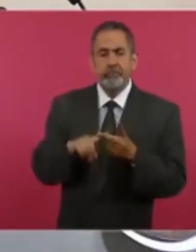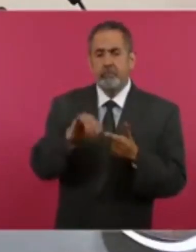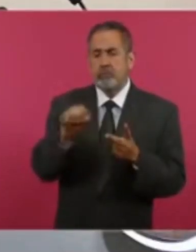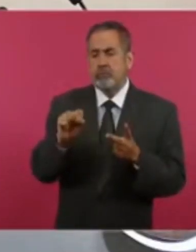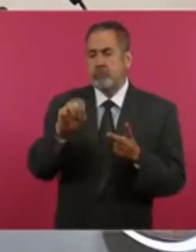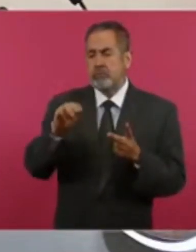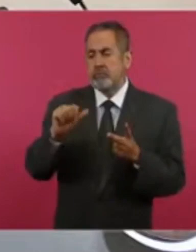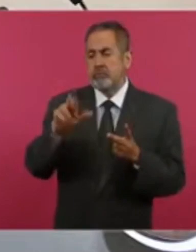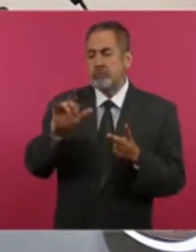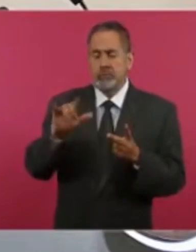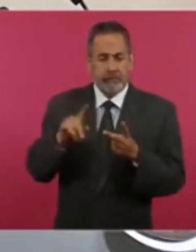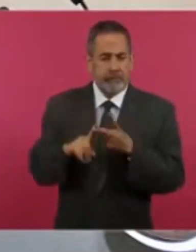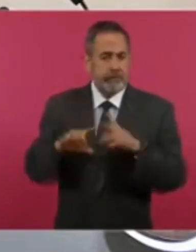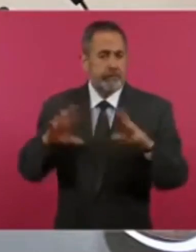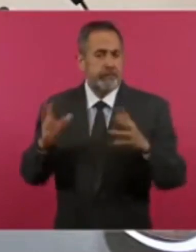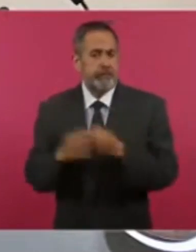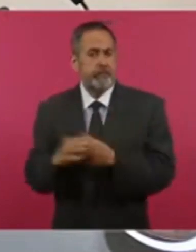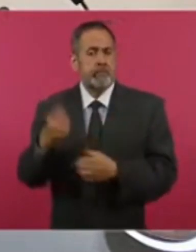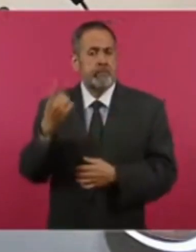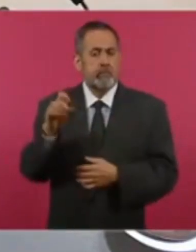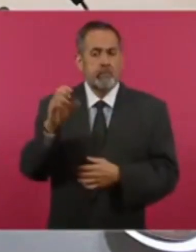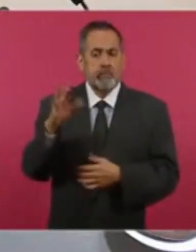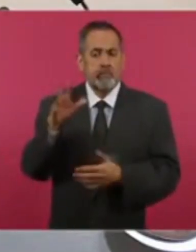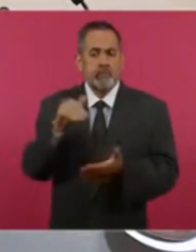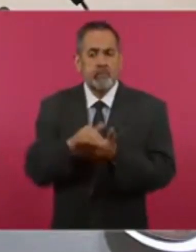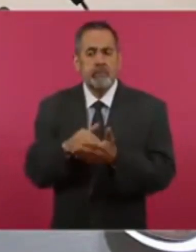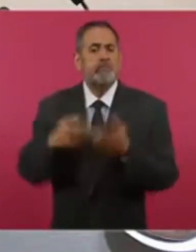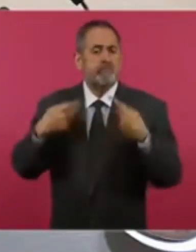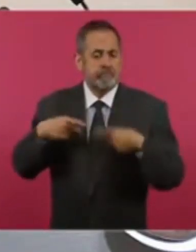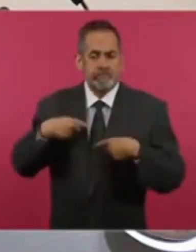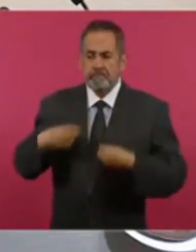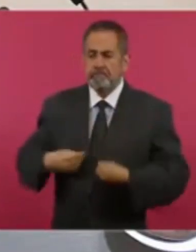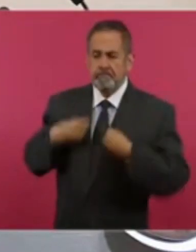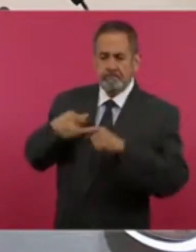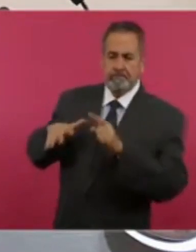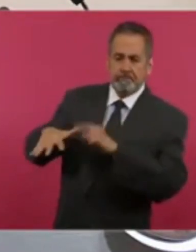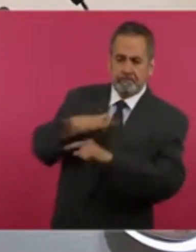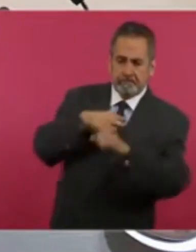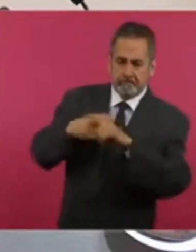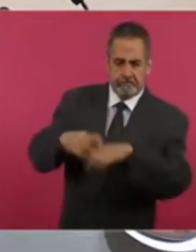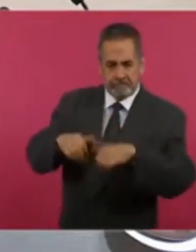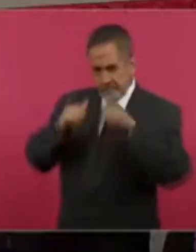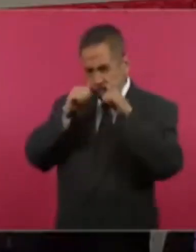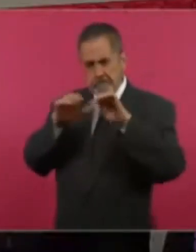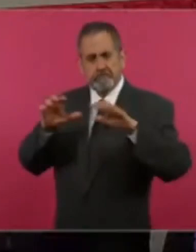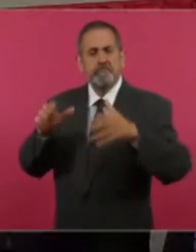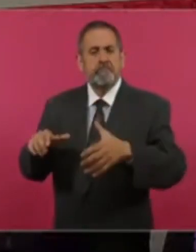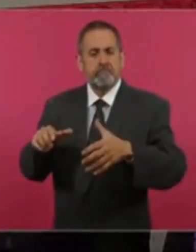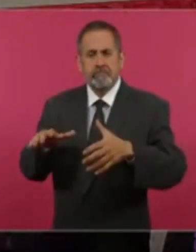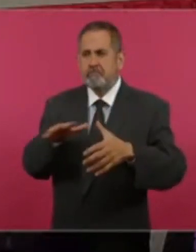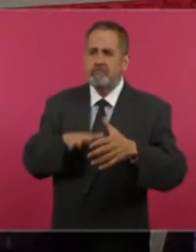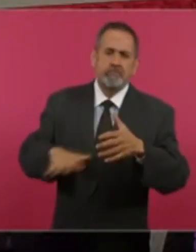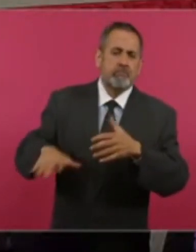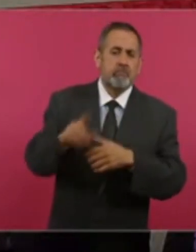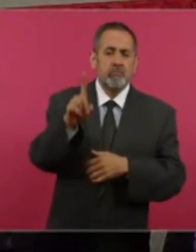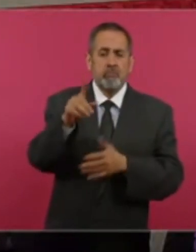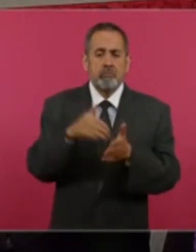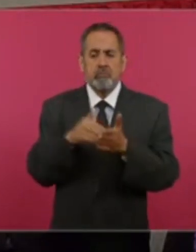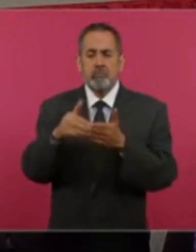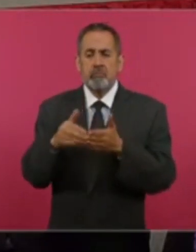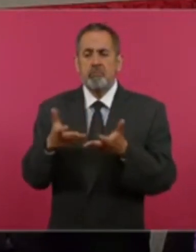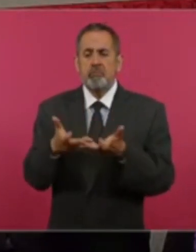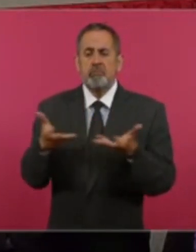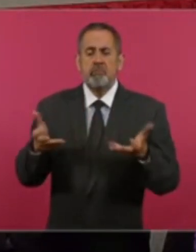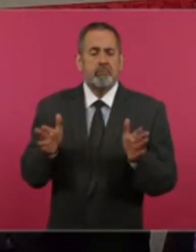con una población de más de 105 mil seres humanos establecidas en un área de casi un millón de hectáreas, que es